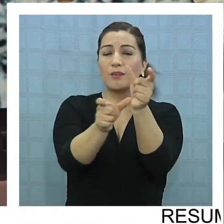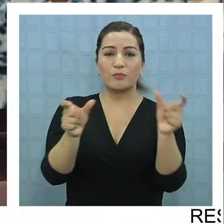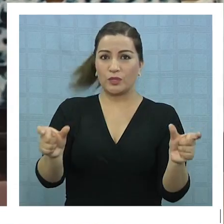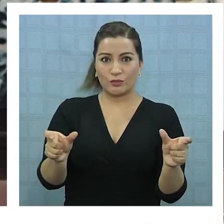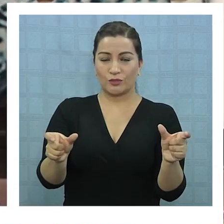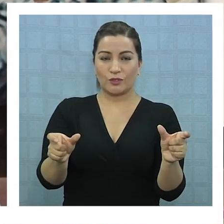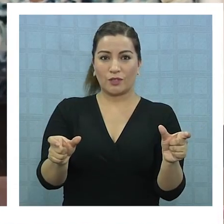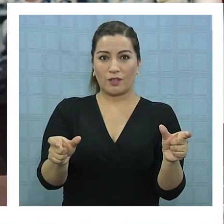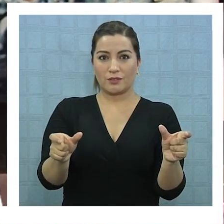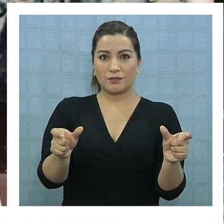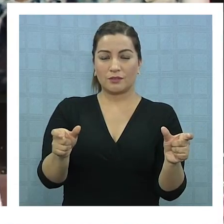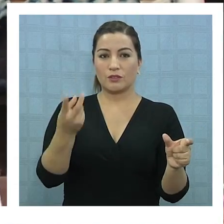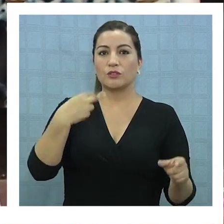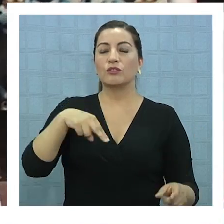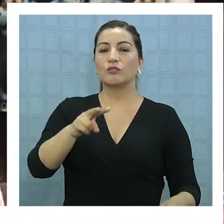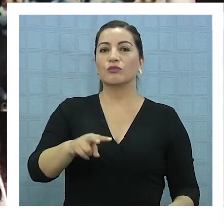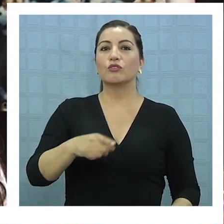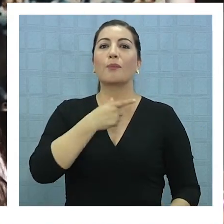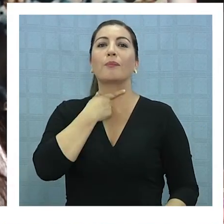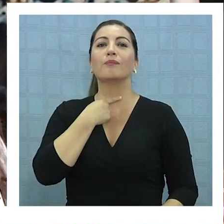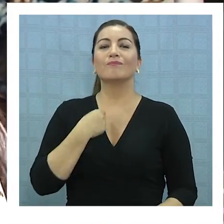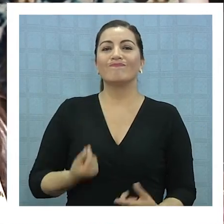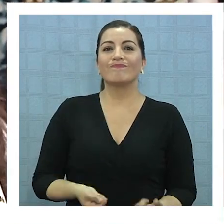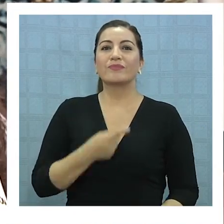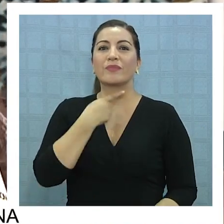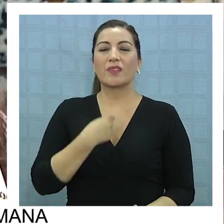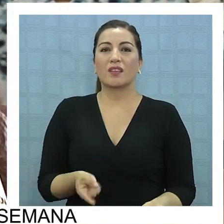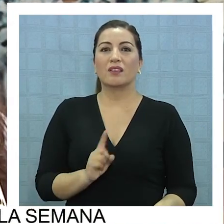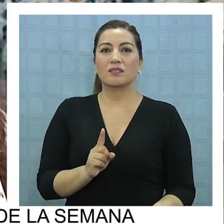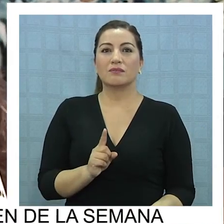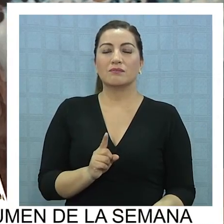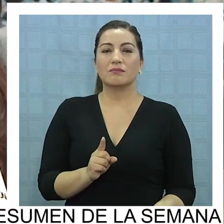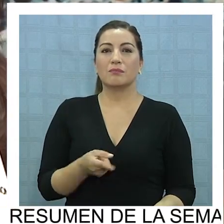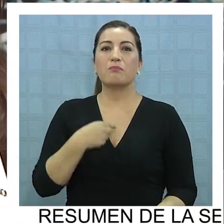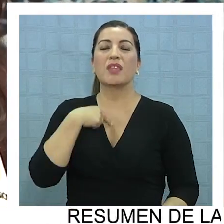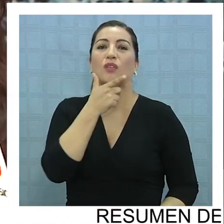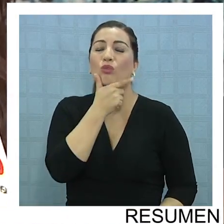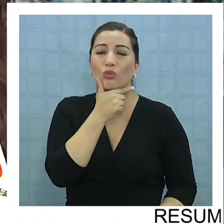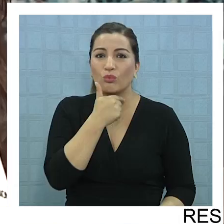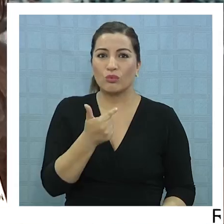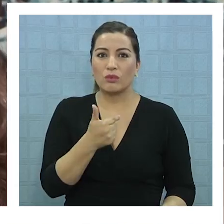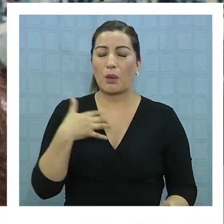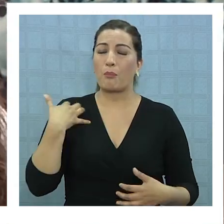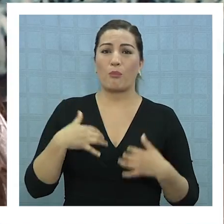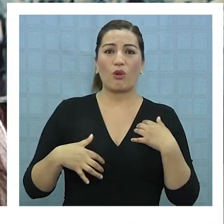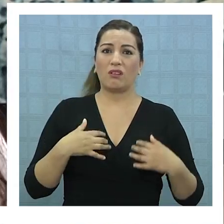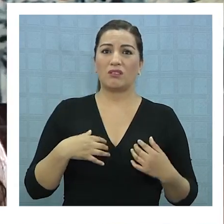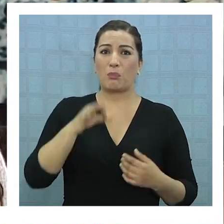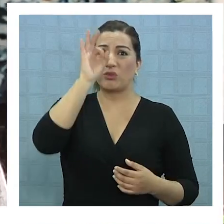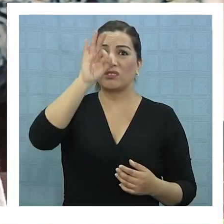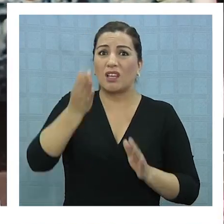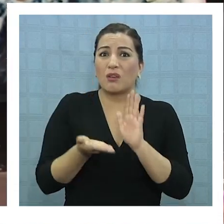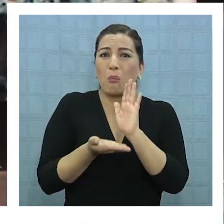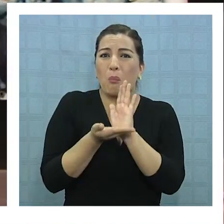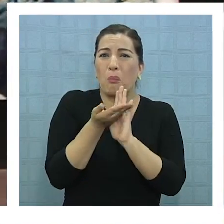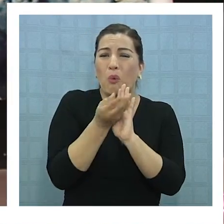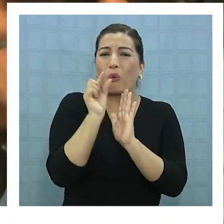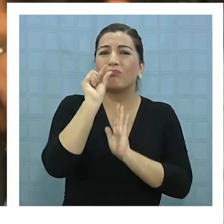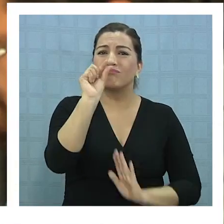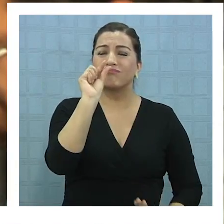nuestra inquietud respecto a este reajuste y nuestra molestia, como se dice, este reajuste miserable que es el 1